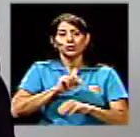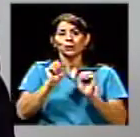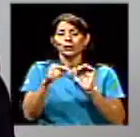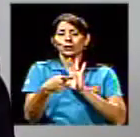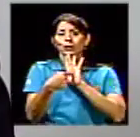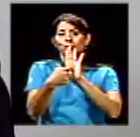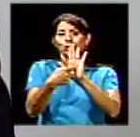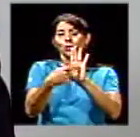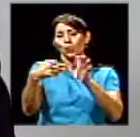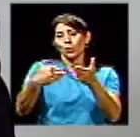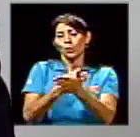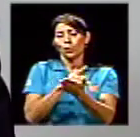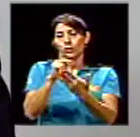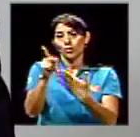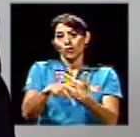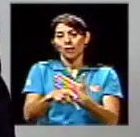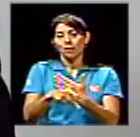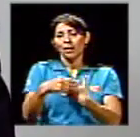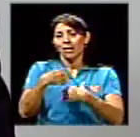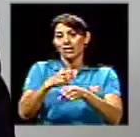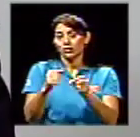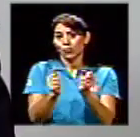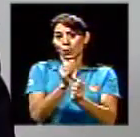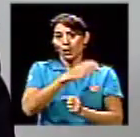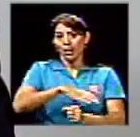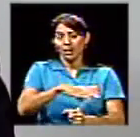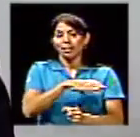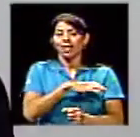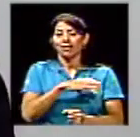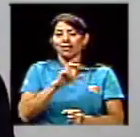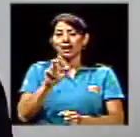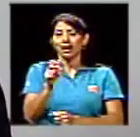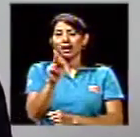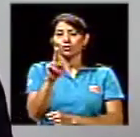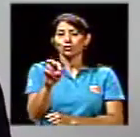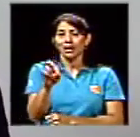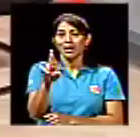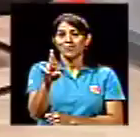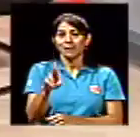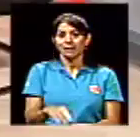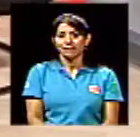otro programa hecho con la calidad de Canal UCR.